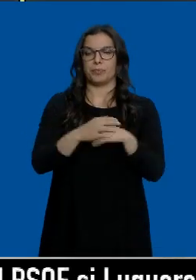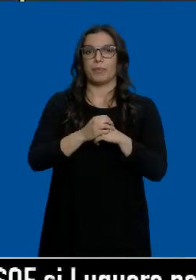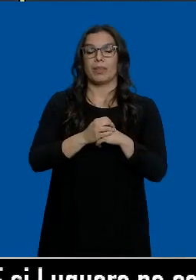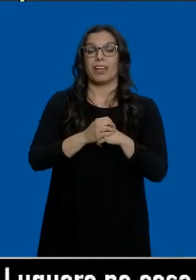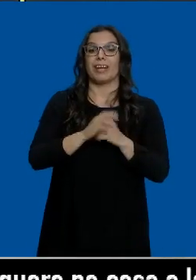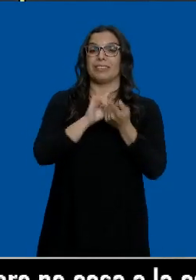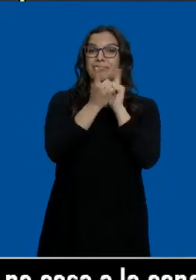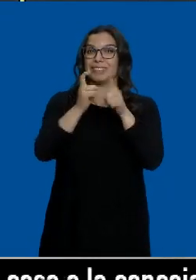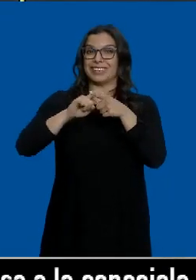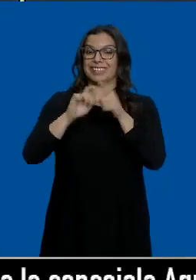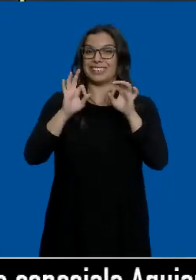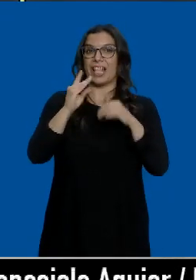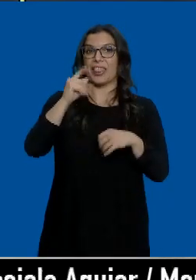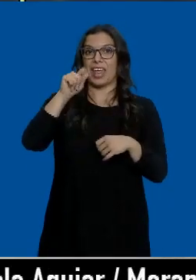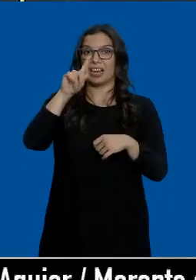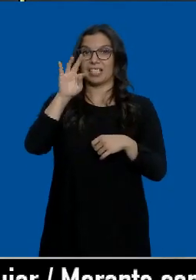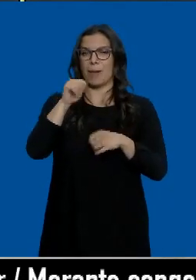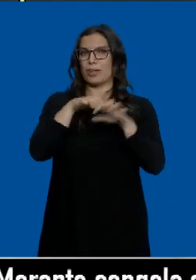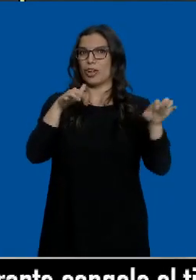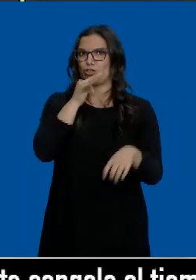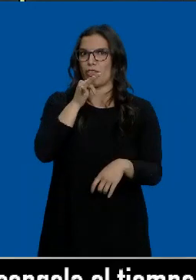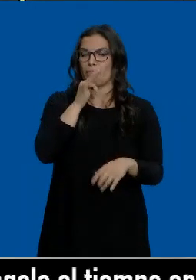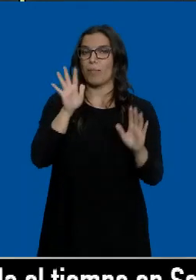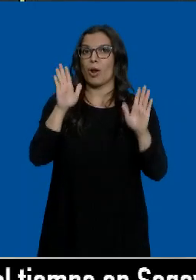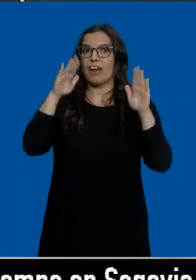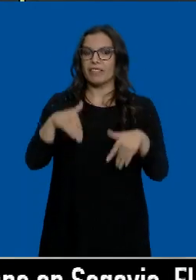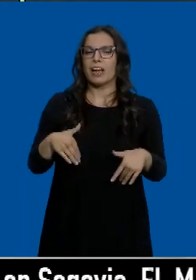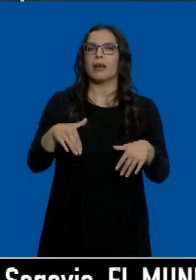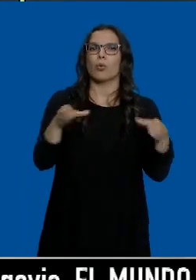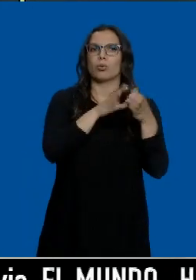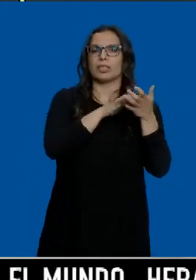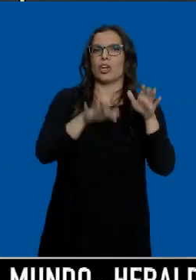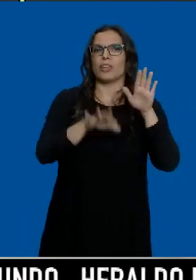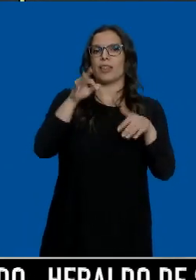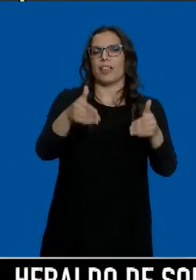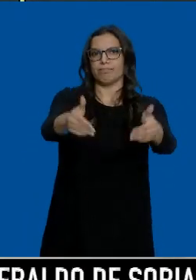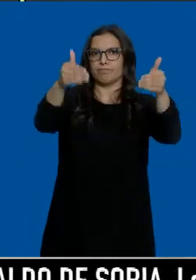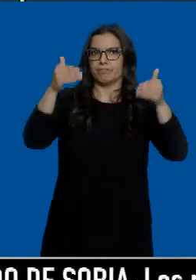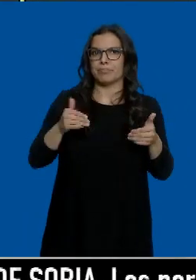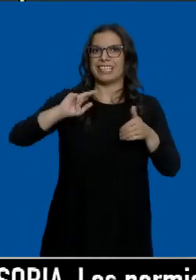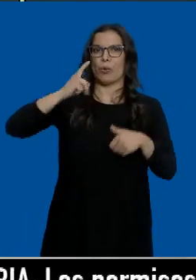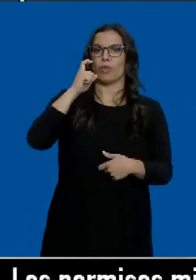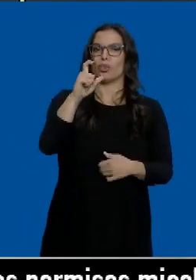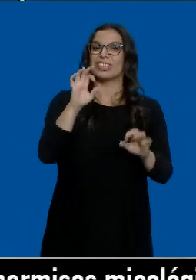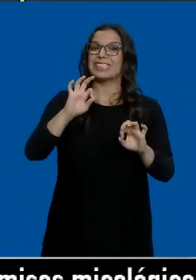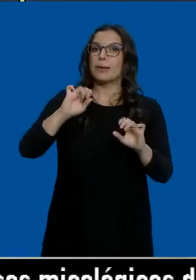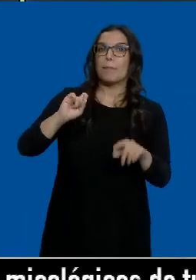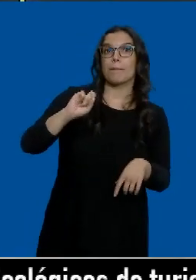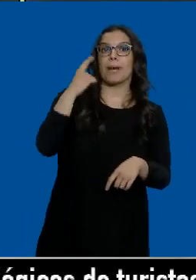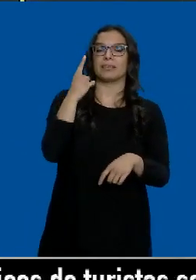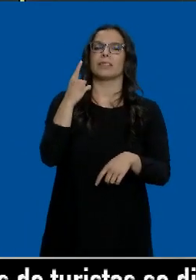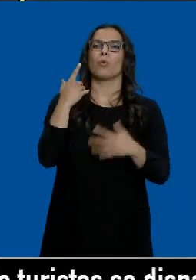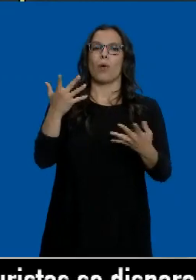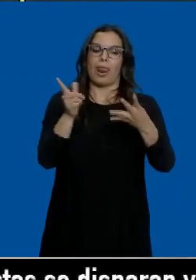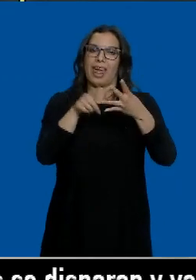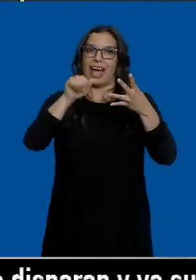variante Delta, aunque aún no es mayoritaria, obliga a la Junta a adelantar las segundas dosis, con más razón en la de AstraZeneca por el largo periodo